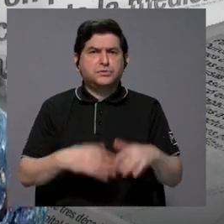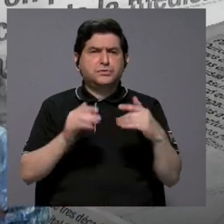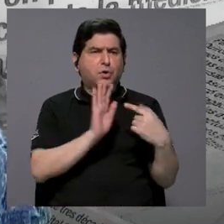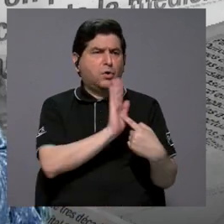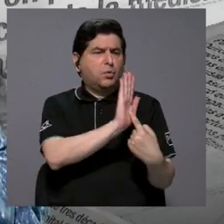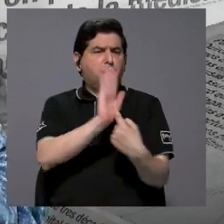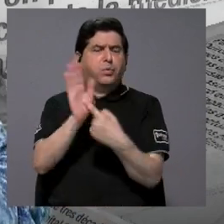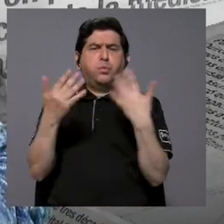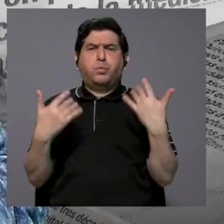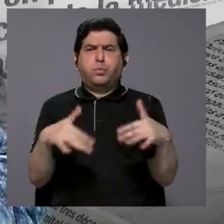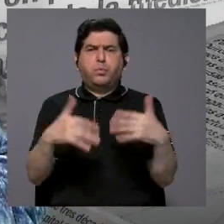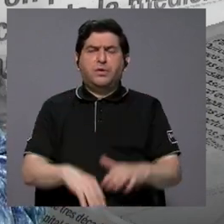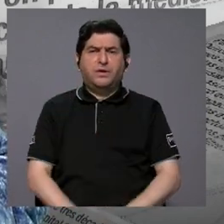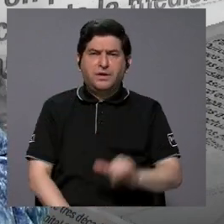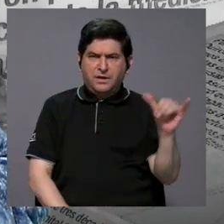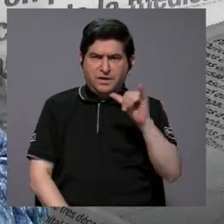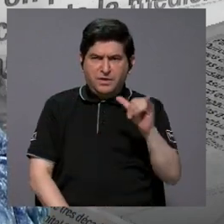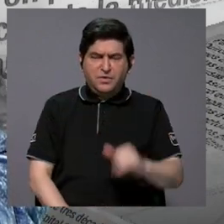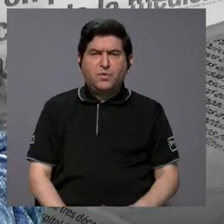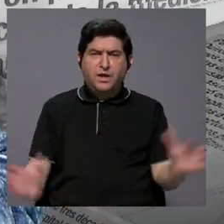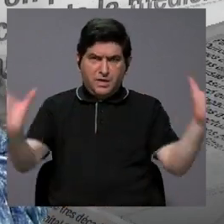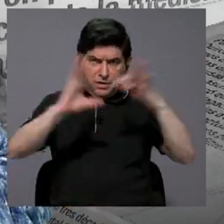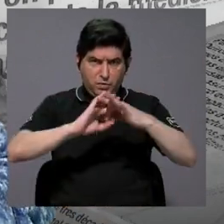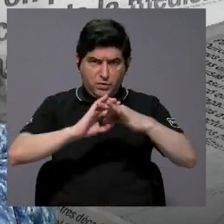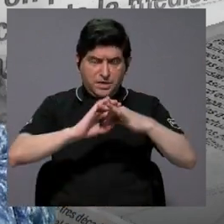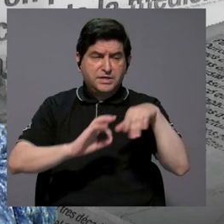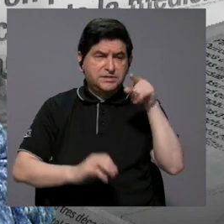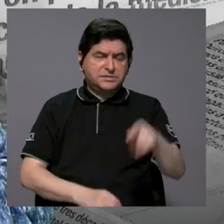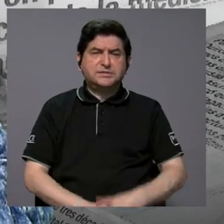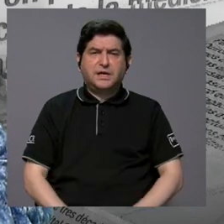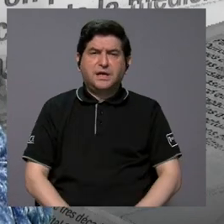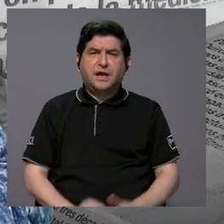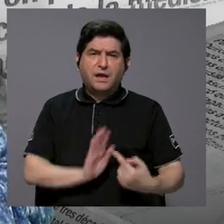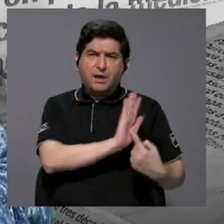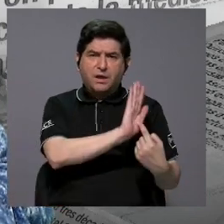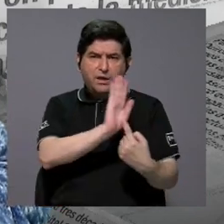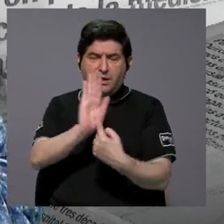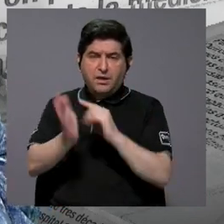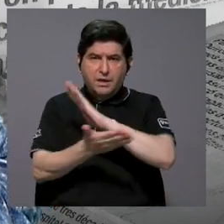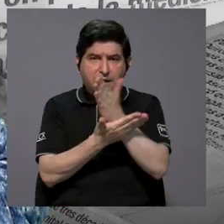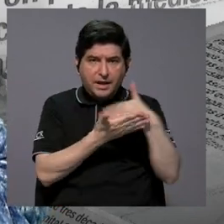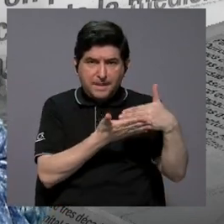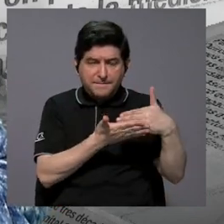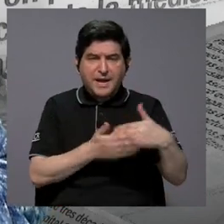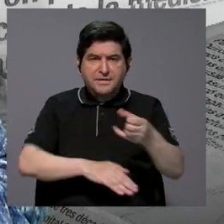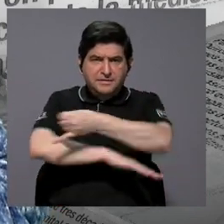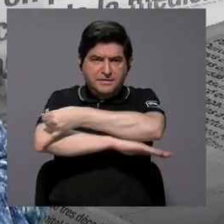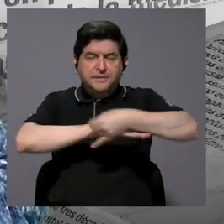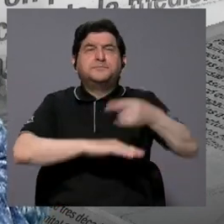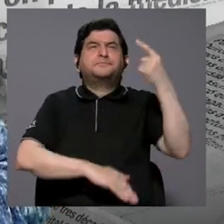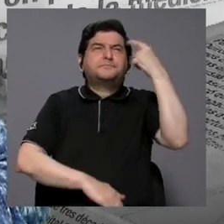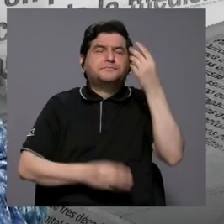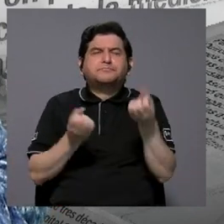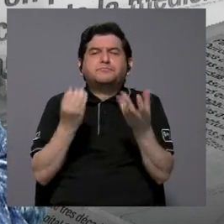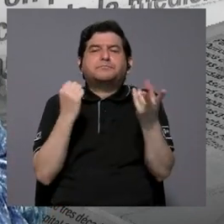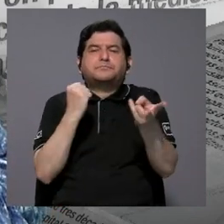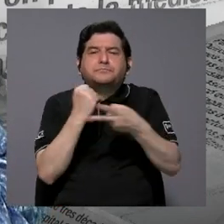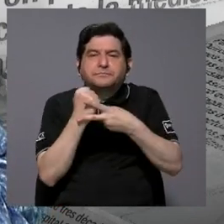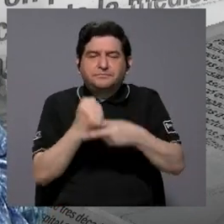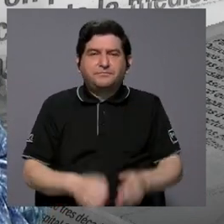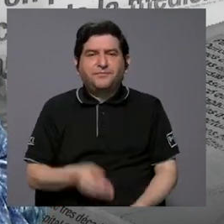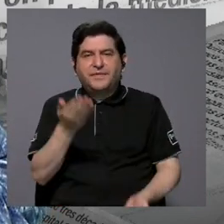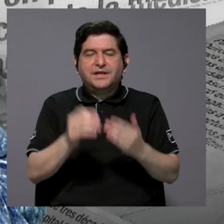mucho, etcétera, eso también se va a ver vinculado en la exposición, toda la parte de ingeniería, porque es que pensamos muchas veces